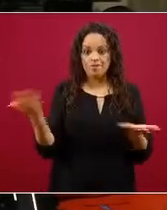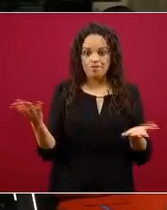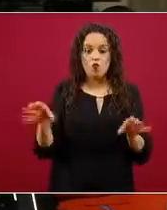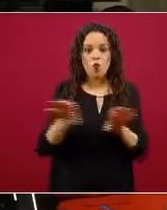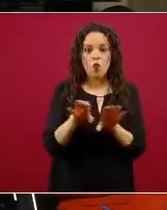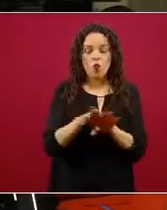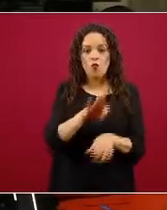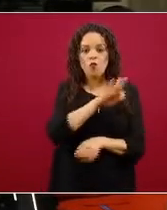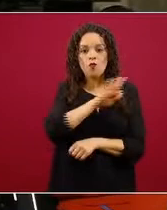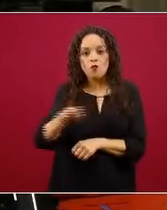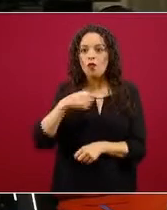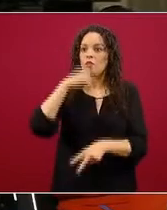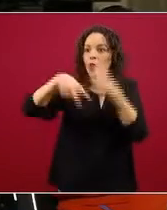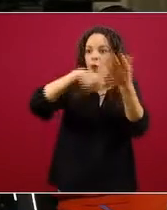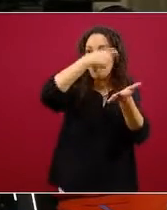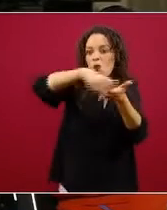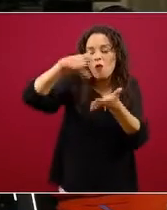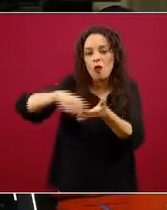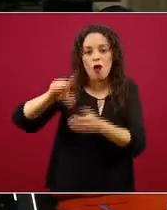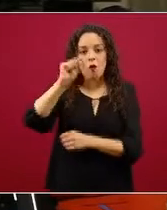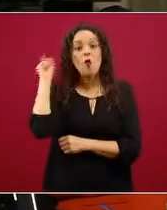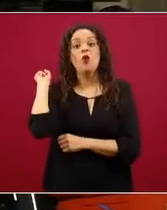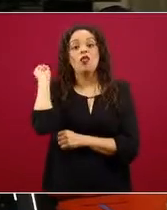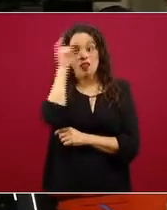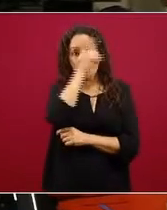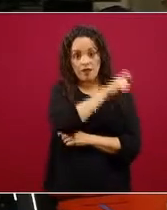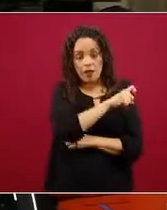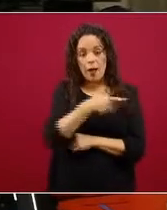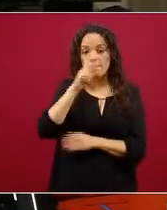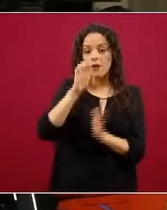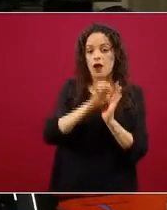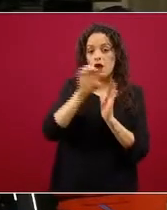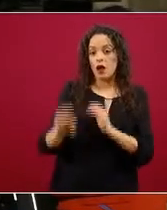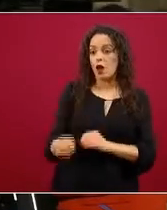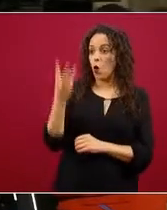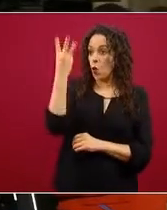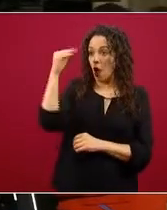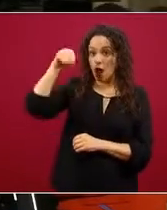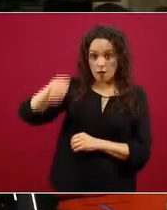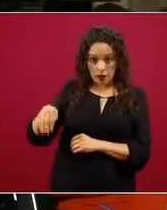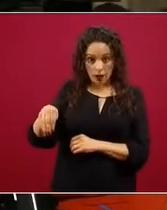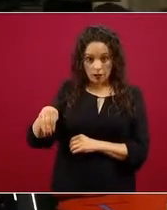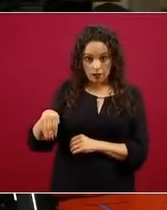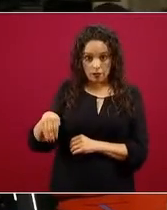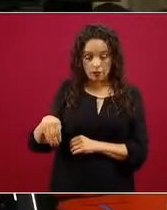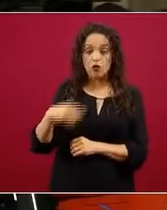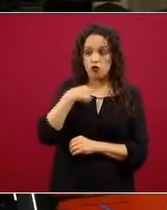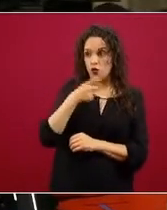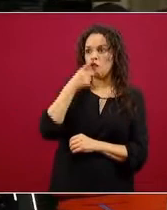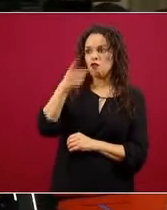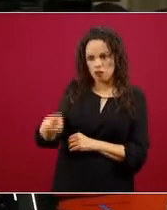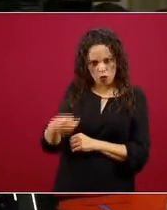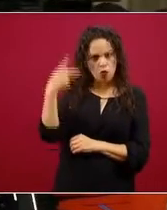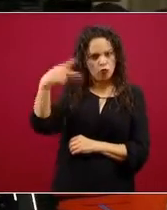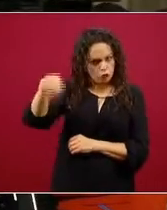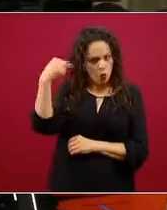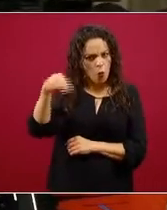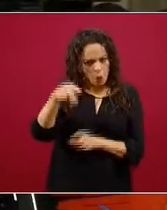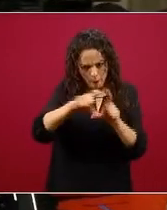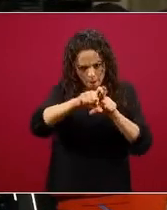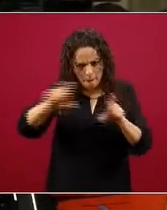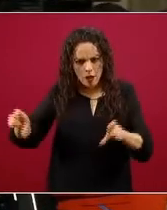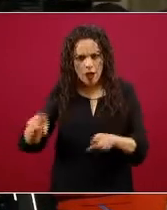ir a hacer nuestras compras. Bueno, el caso es que supermercados como Walmart, y digo su nombre porque es quien ha estado incurriendo en esta práctica, pero también otras